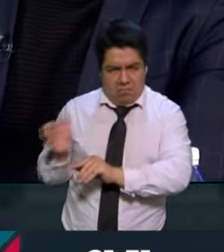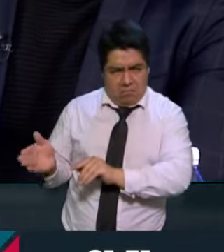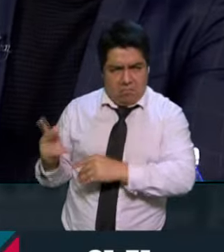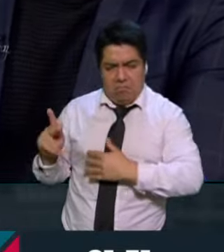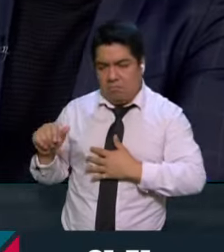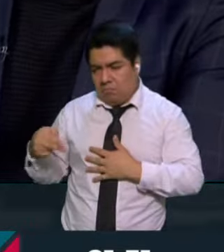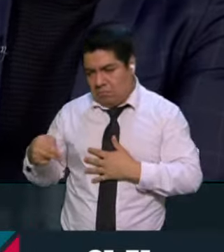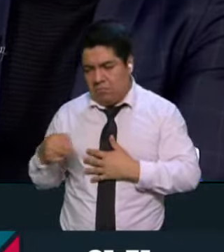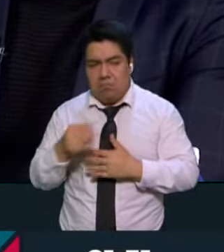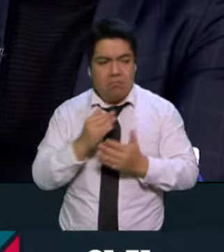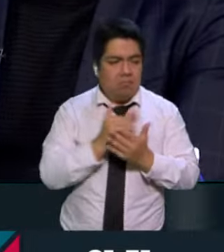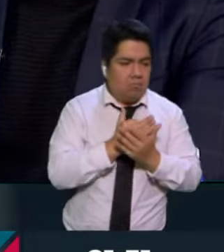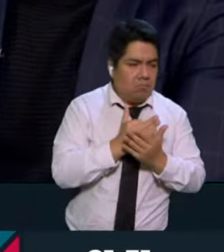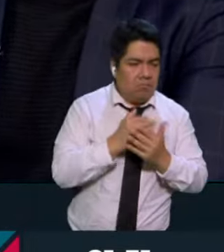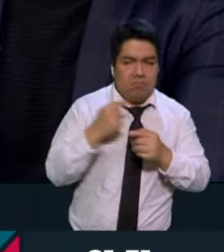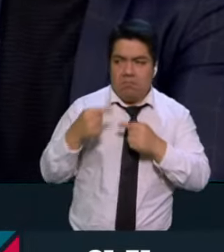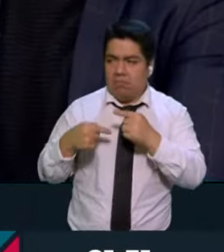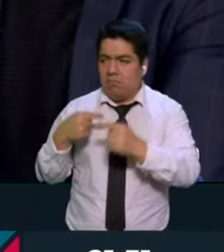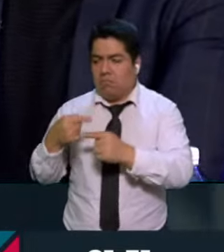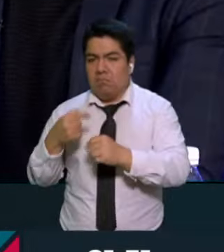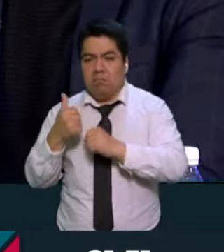la oposición o de Morena en los últimos años?